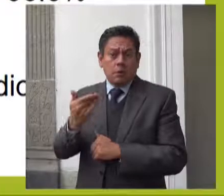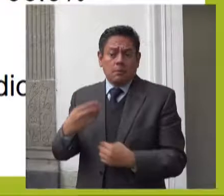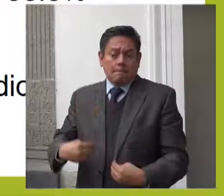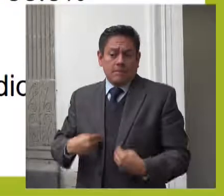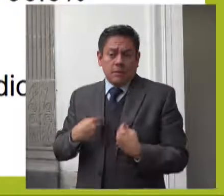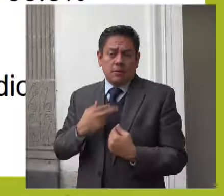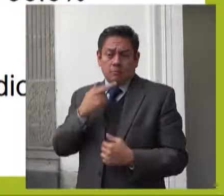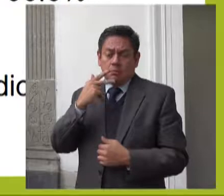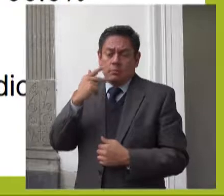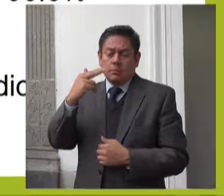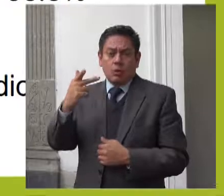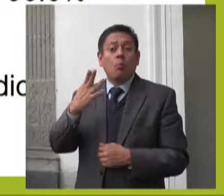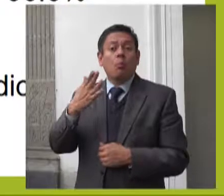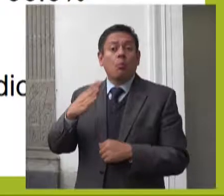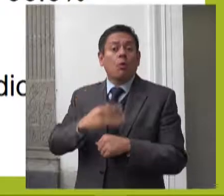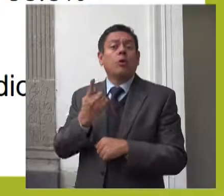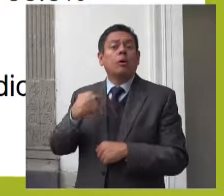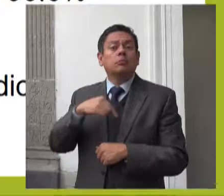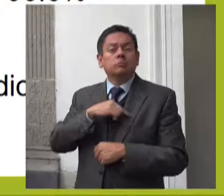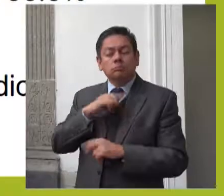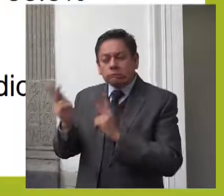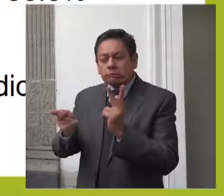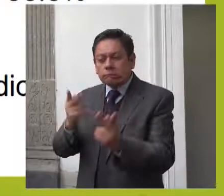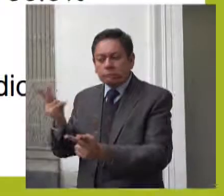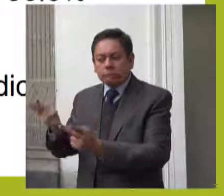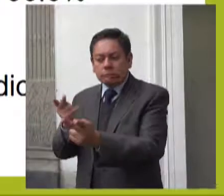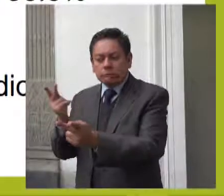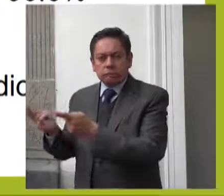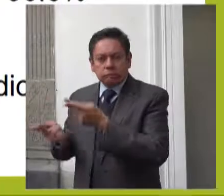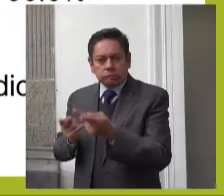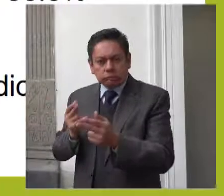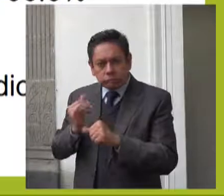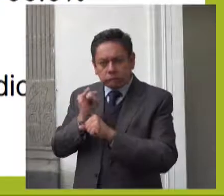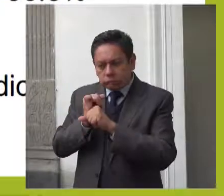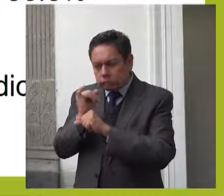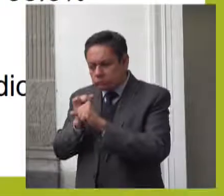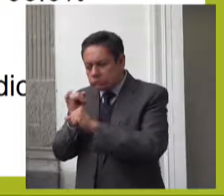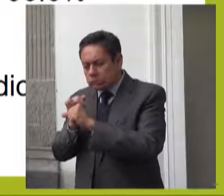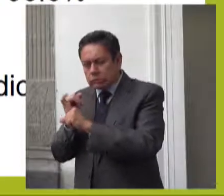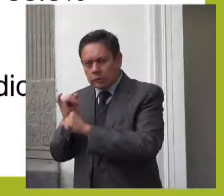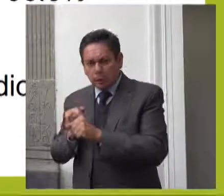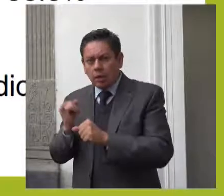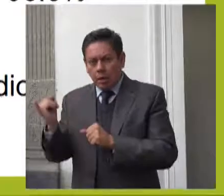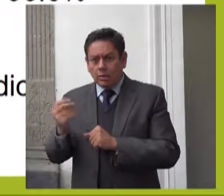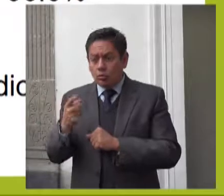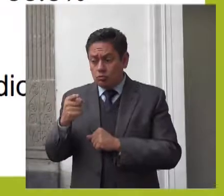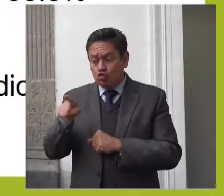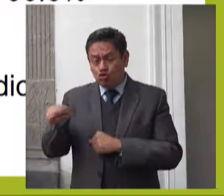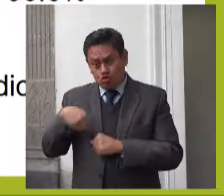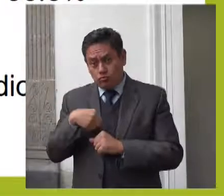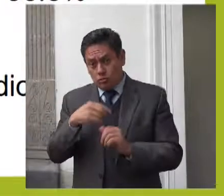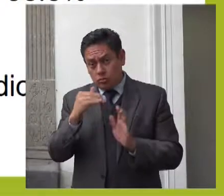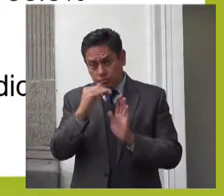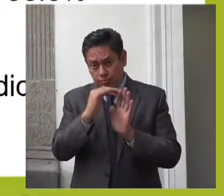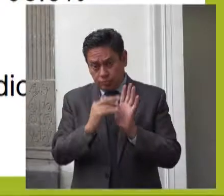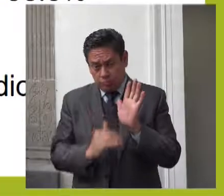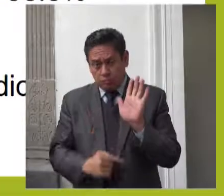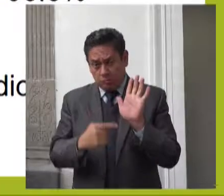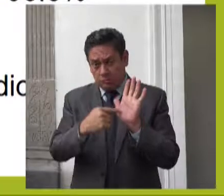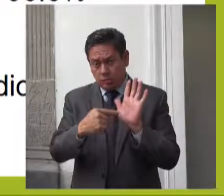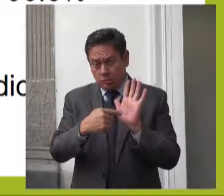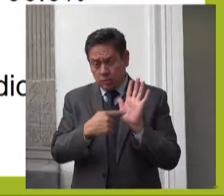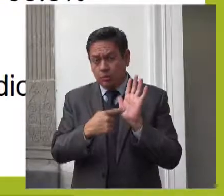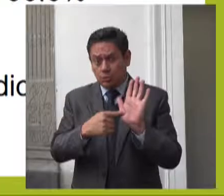de acuerdo a la información de diversas instancias que se citan en el documento recomendatorio,